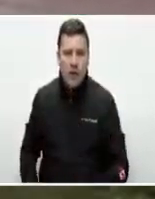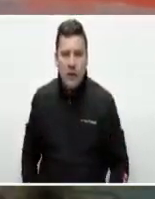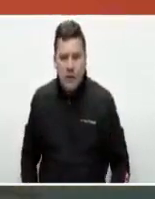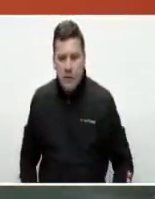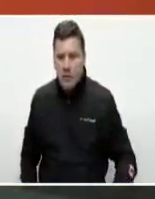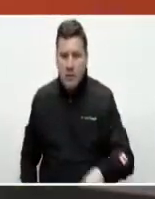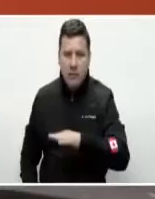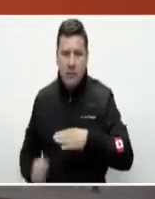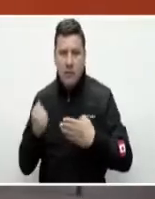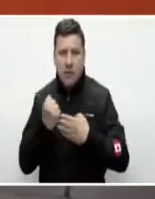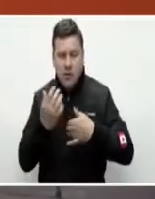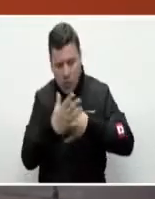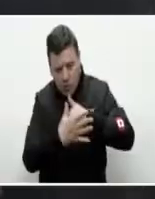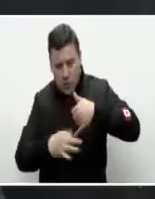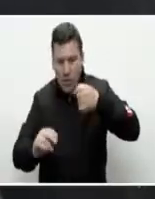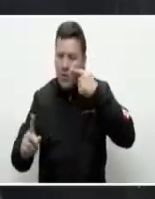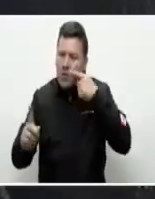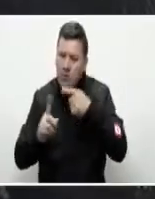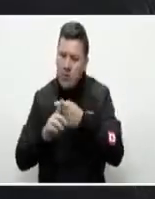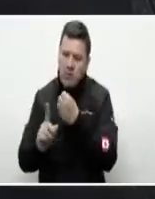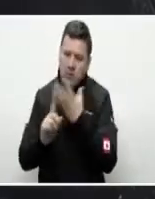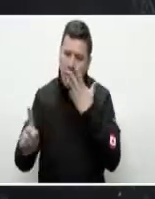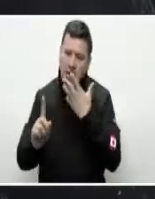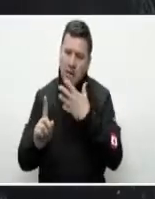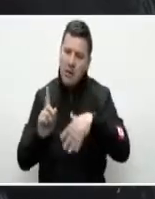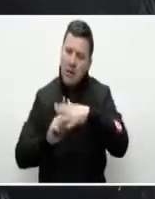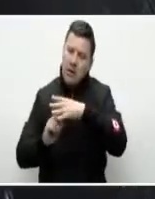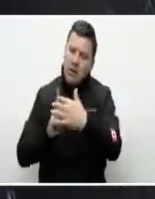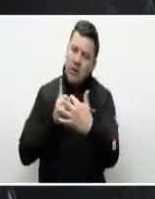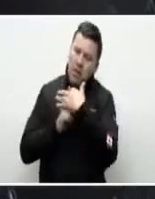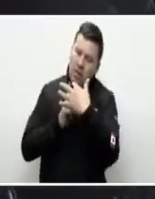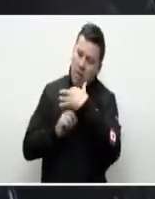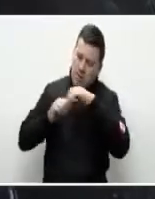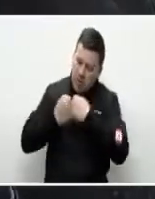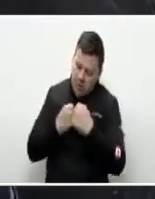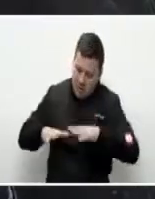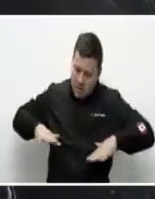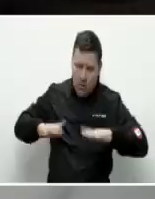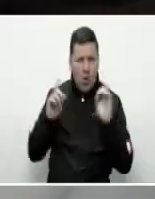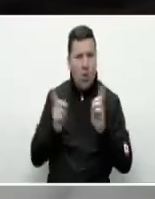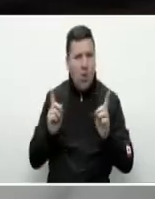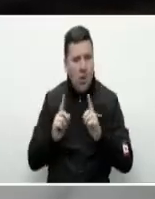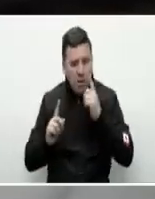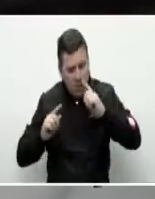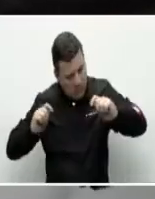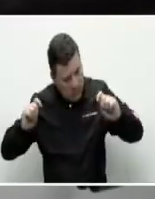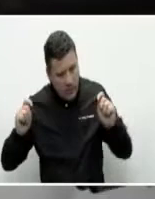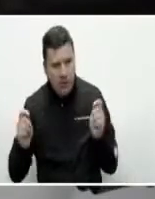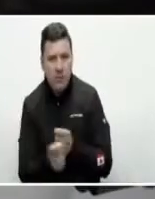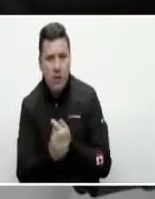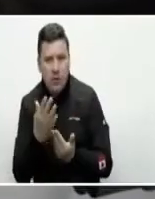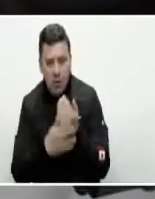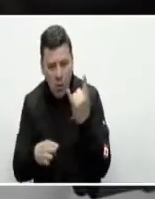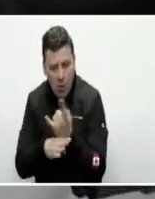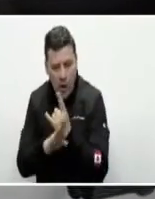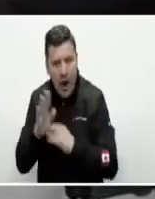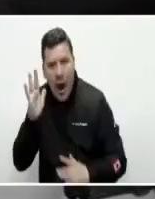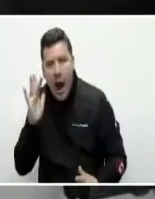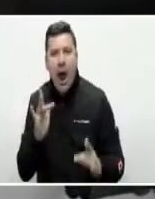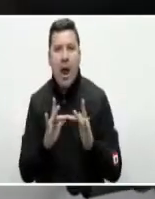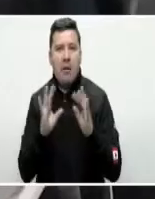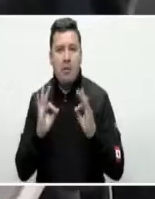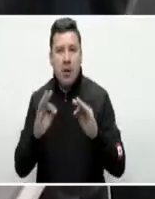iniciativa del SENA en Guainía busca mitigar el impacto ambiental que ocasionan los desechos plásticos con el fin de transformarlos y darles un uso adecuado